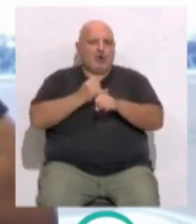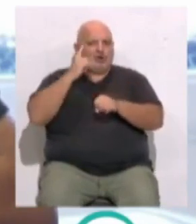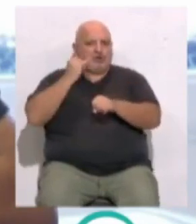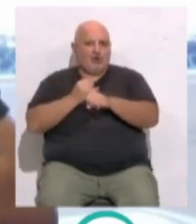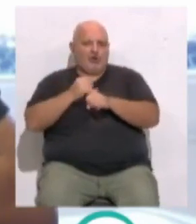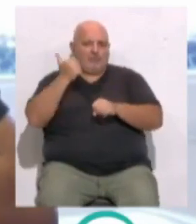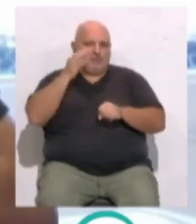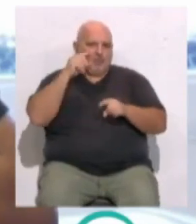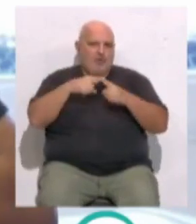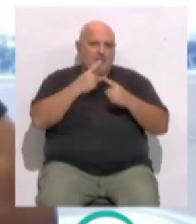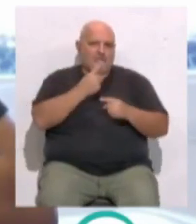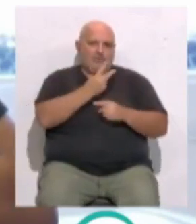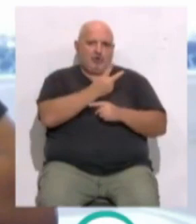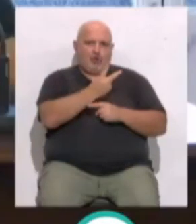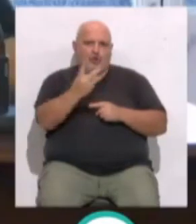psicólogas.